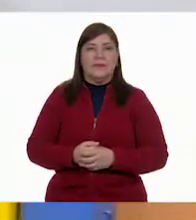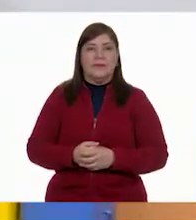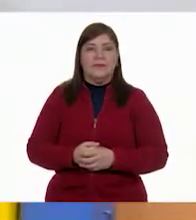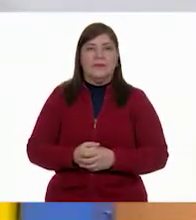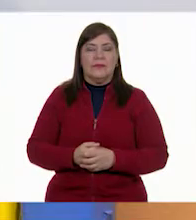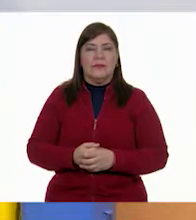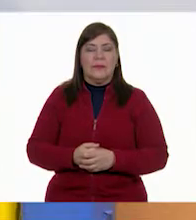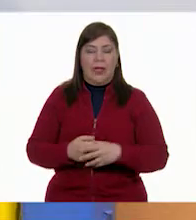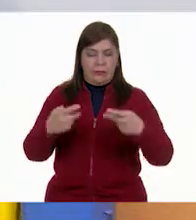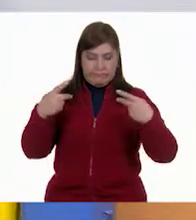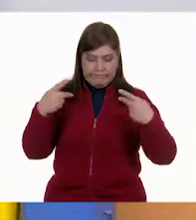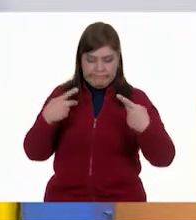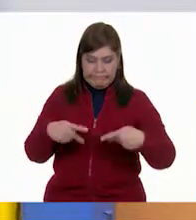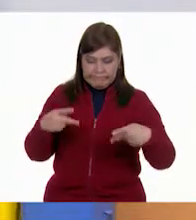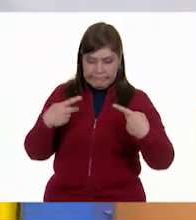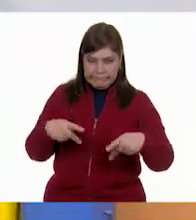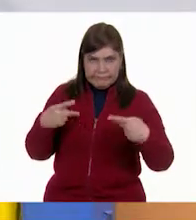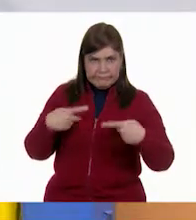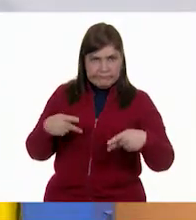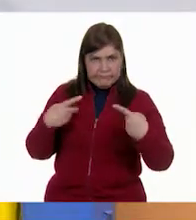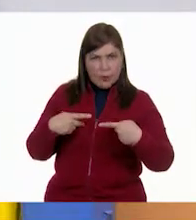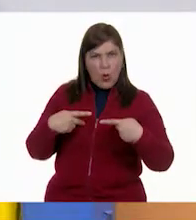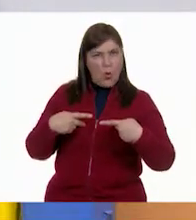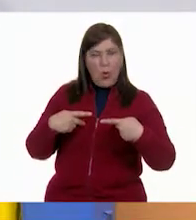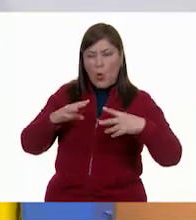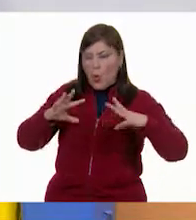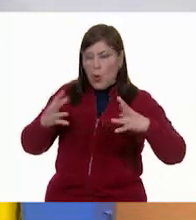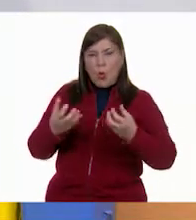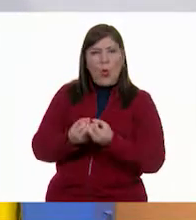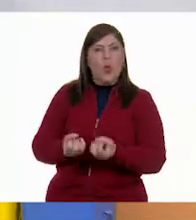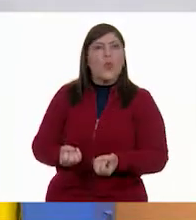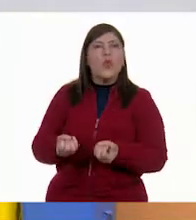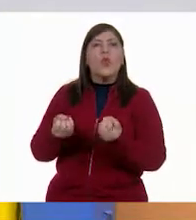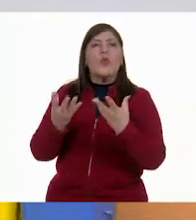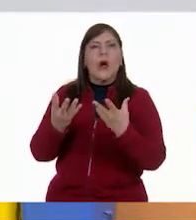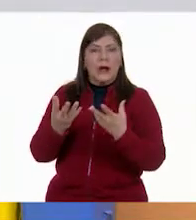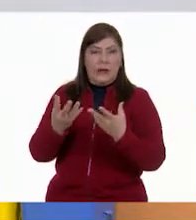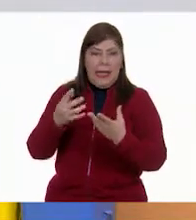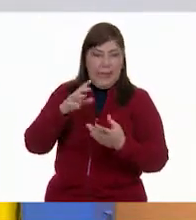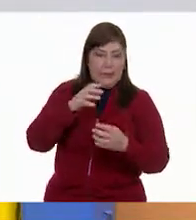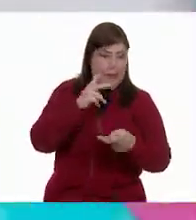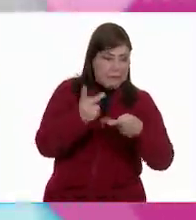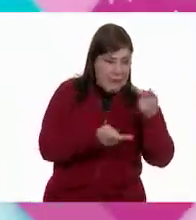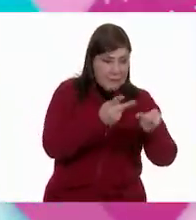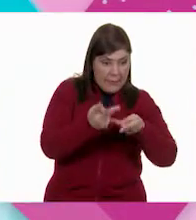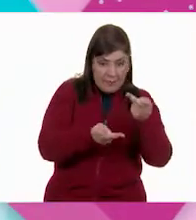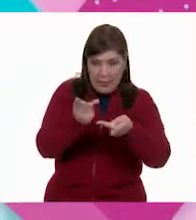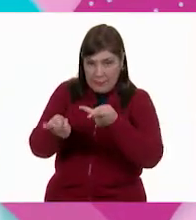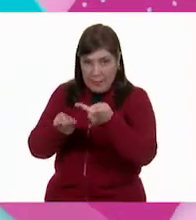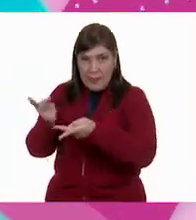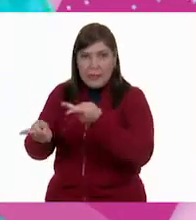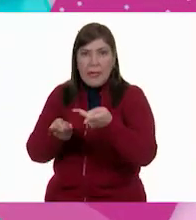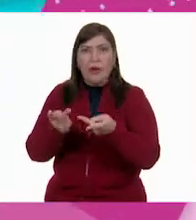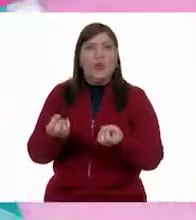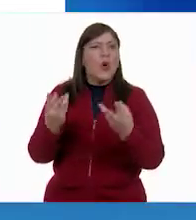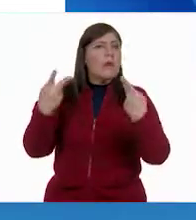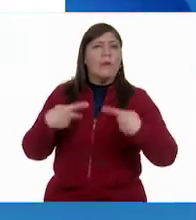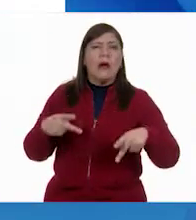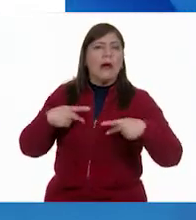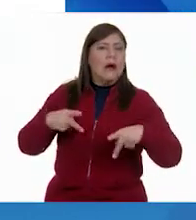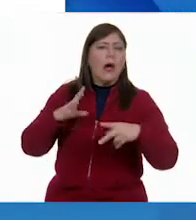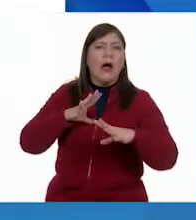personas participan en la encuesta? ¿Cuántas personas participan en la encuesta? Muy bien.